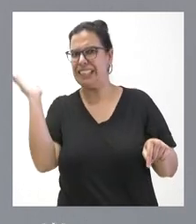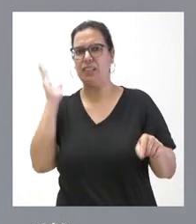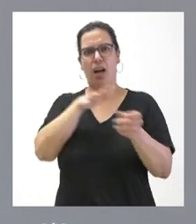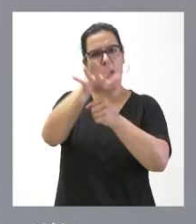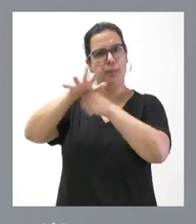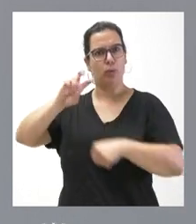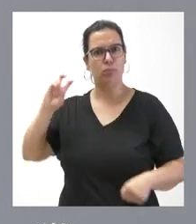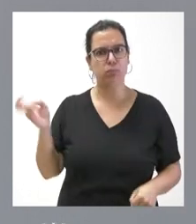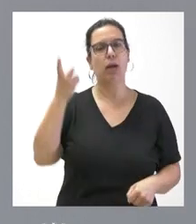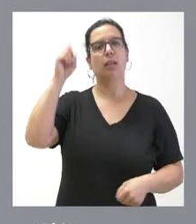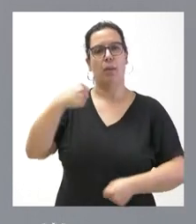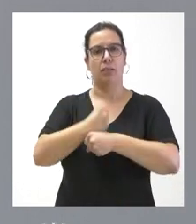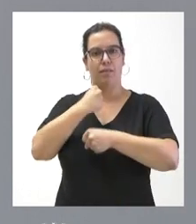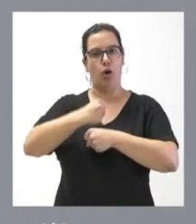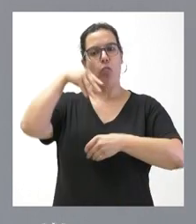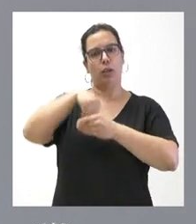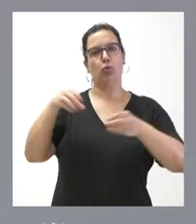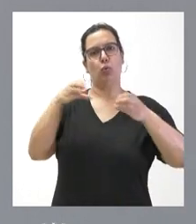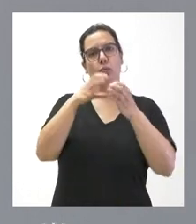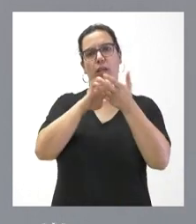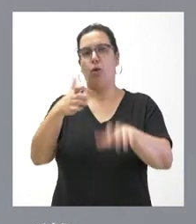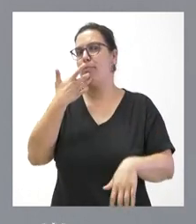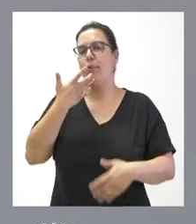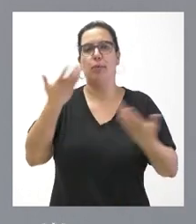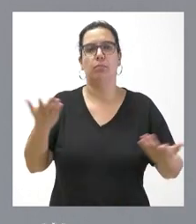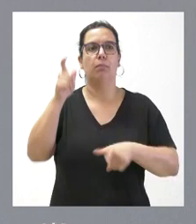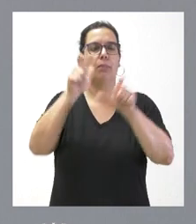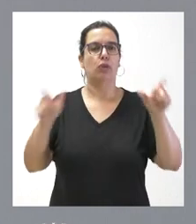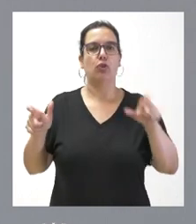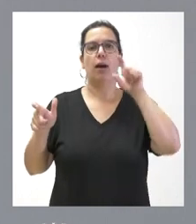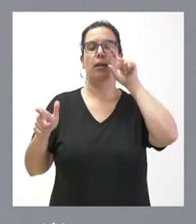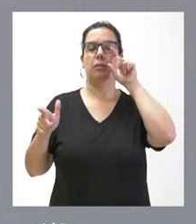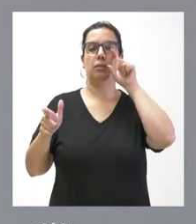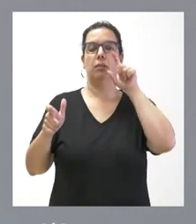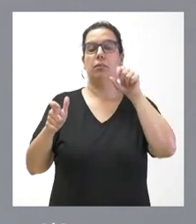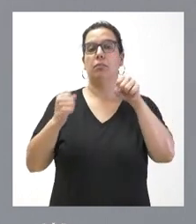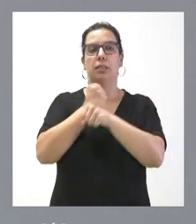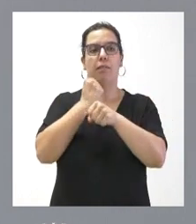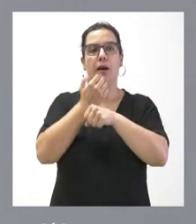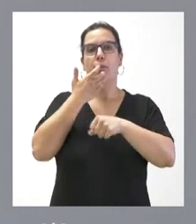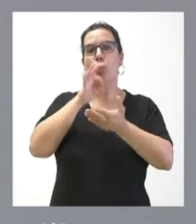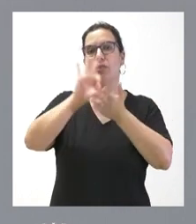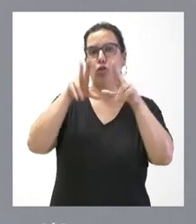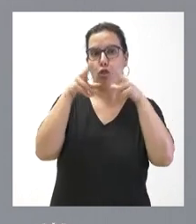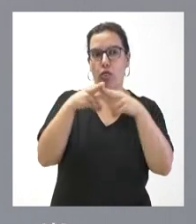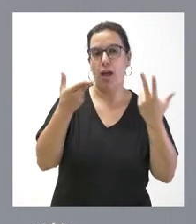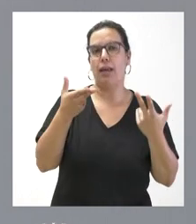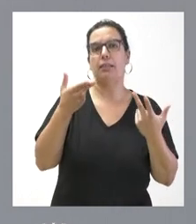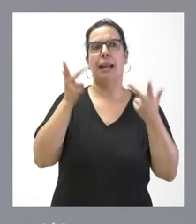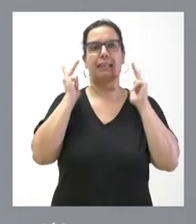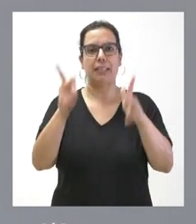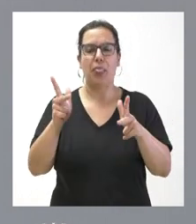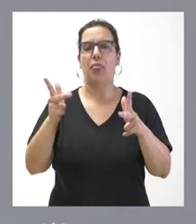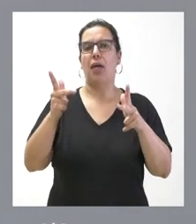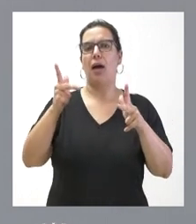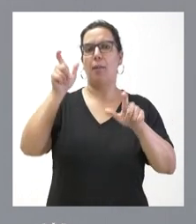también hicieron tareas desde la Junta de Castilla y León. Estoy hablando de las personas que lo hicieron en el mundo de los servicios sociales y las residencias